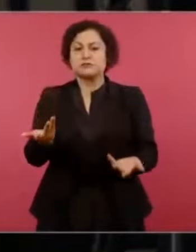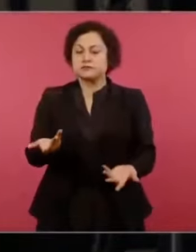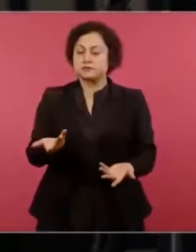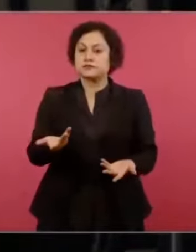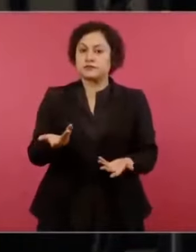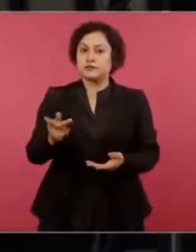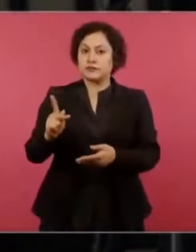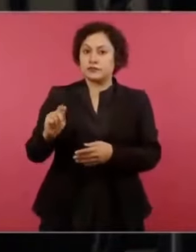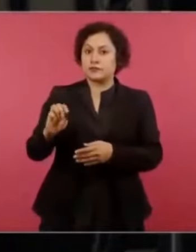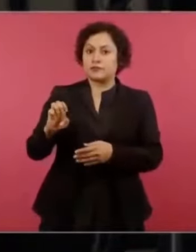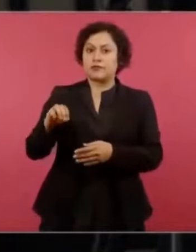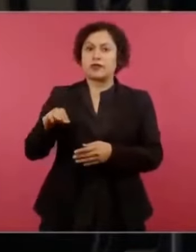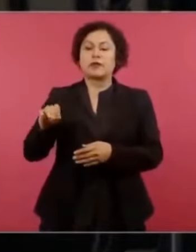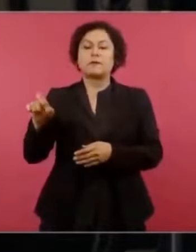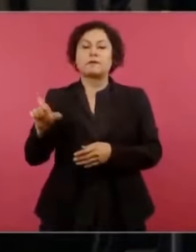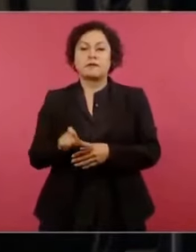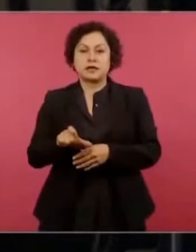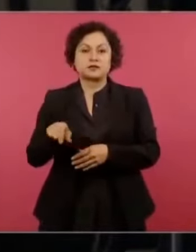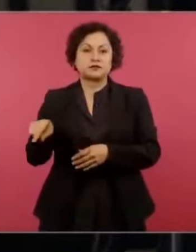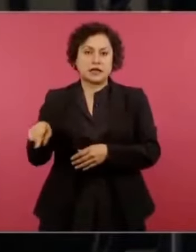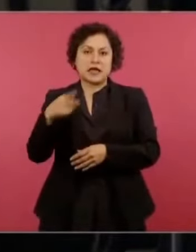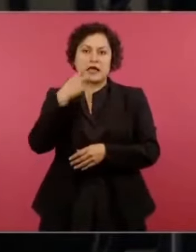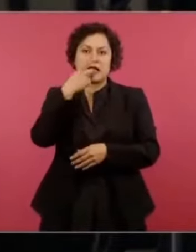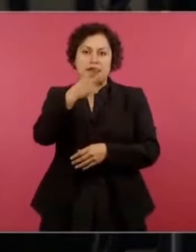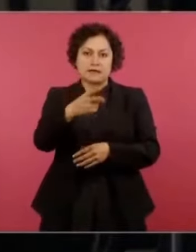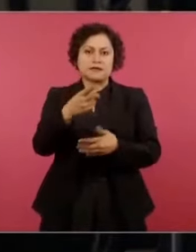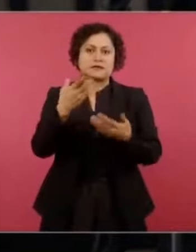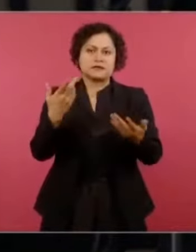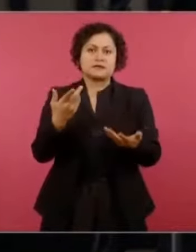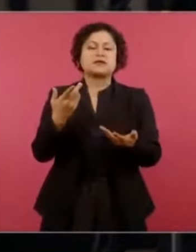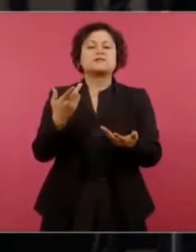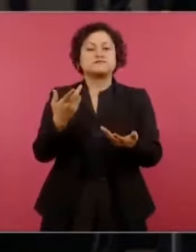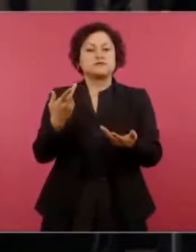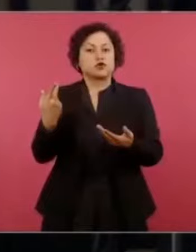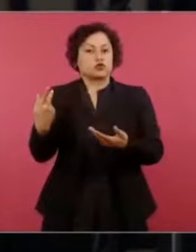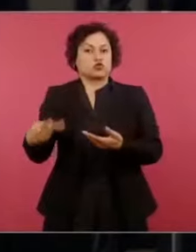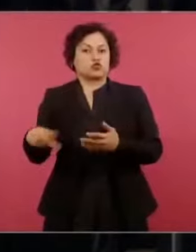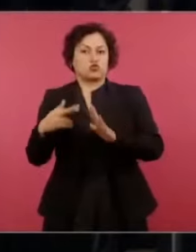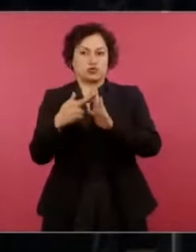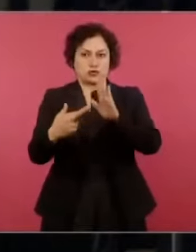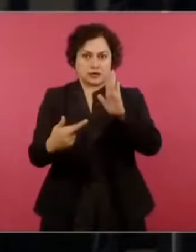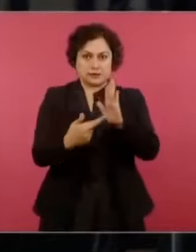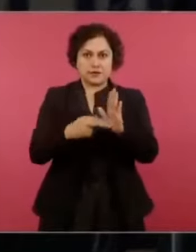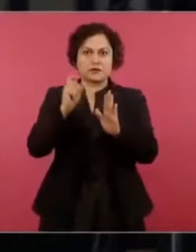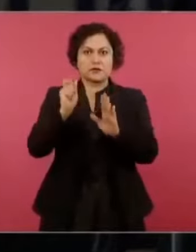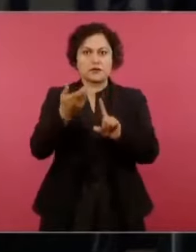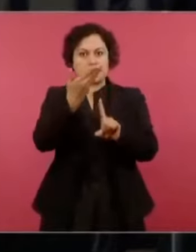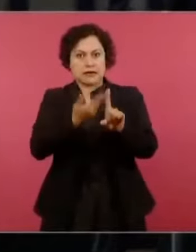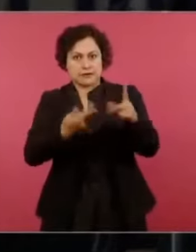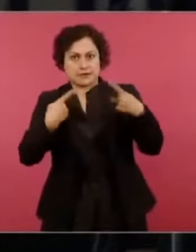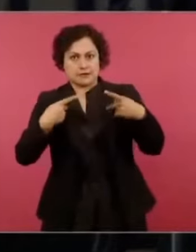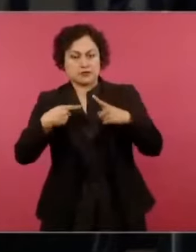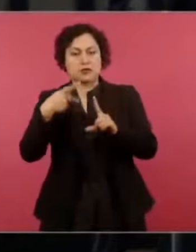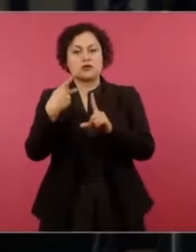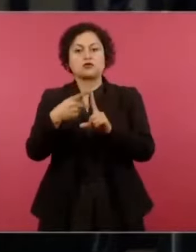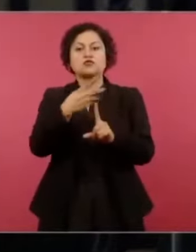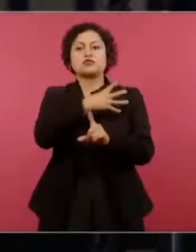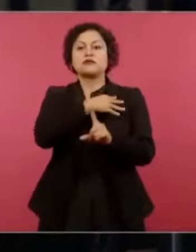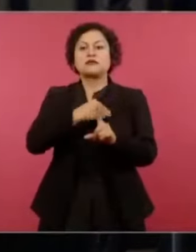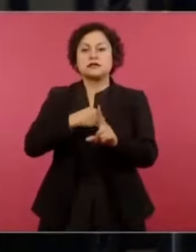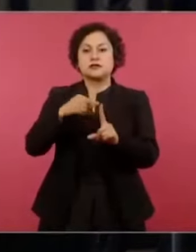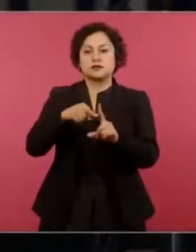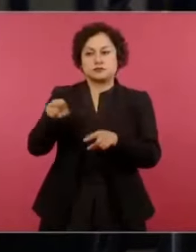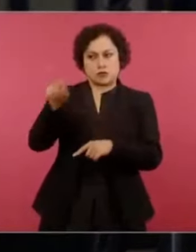considera que los hijos tienen que recibir un beneficio, pues sus hijos de María Amparo